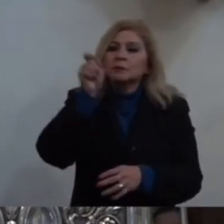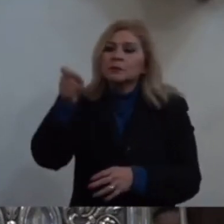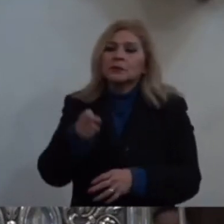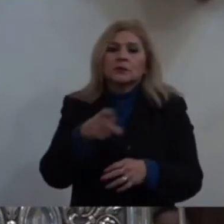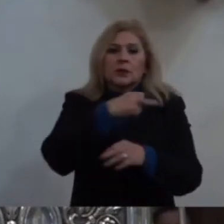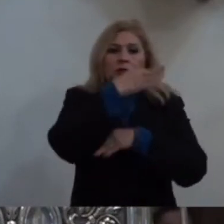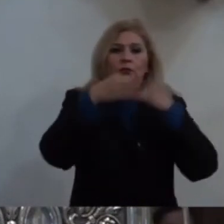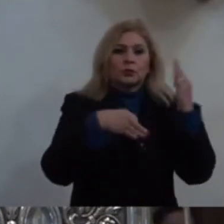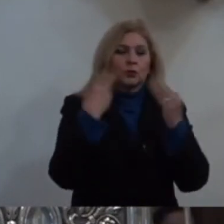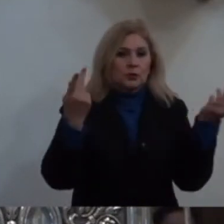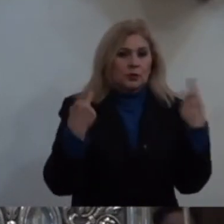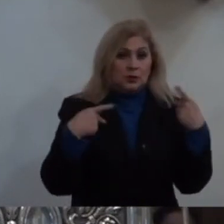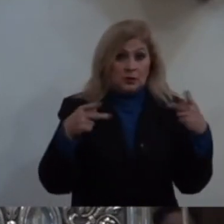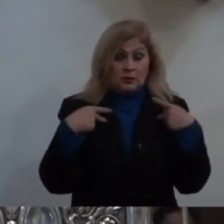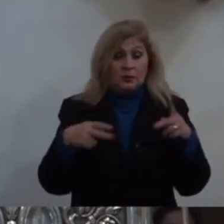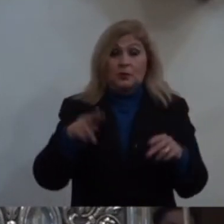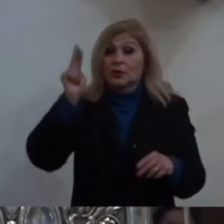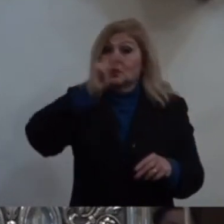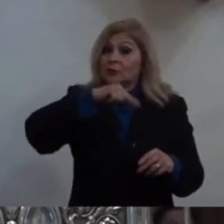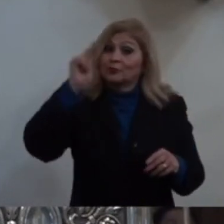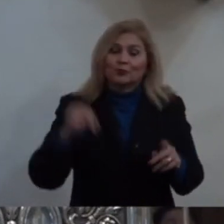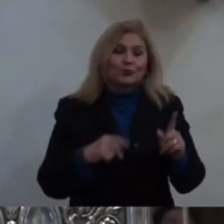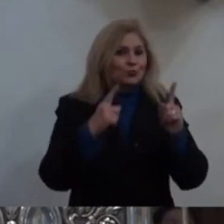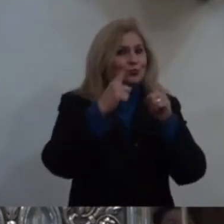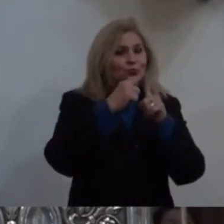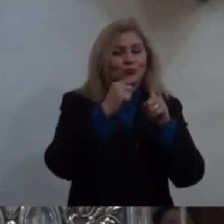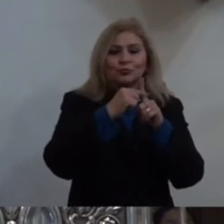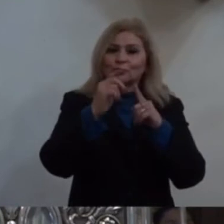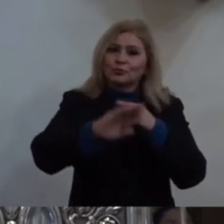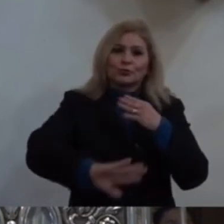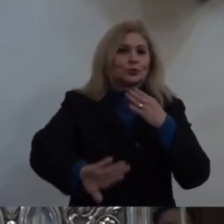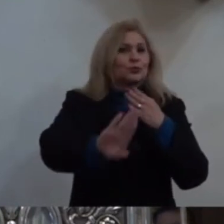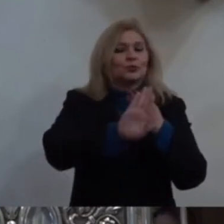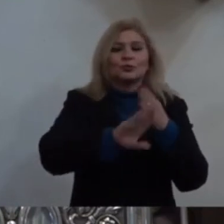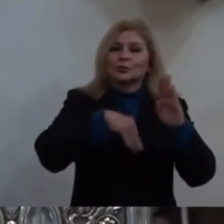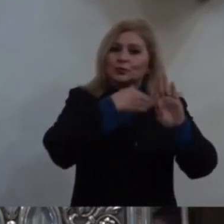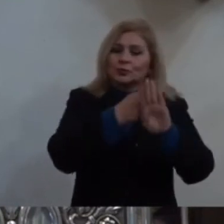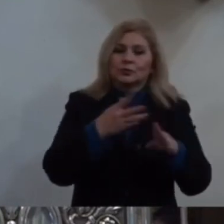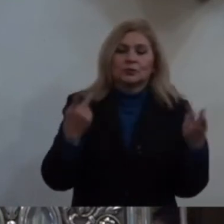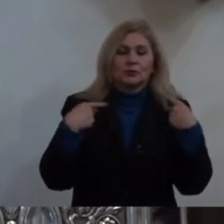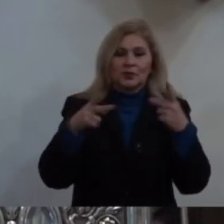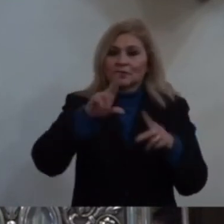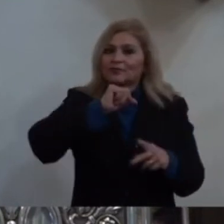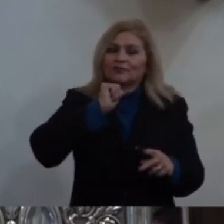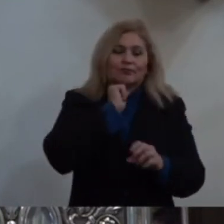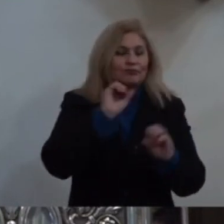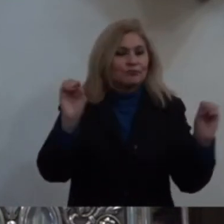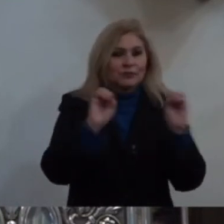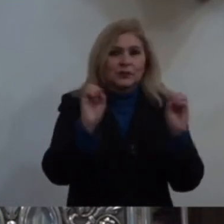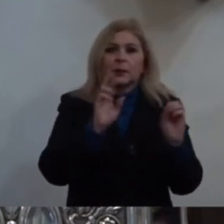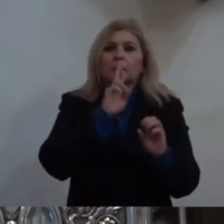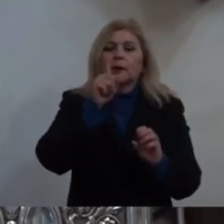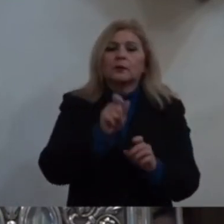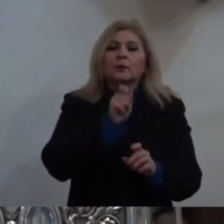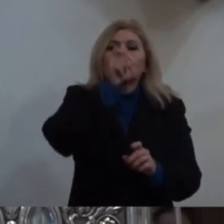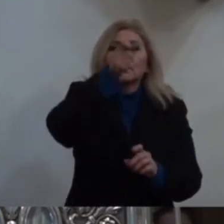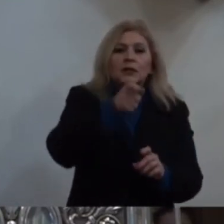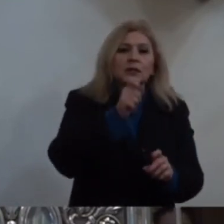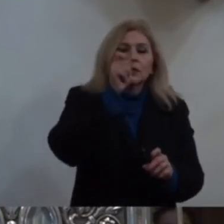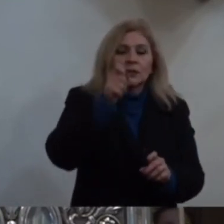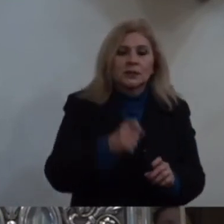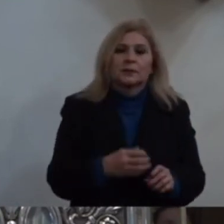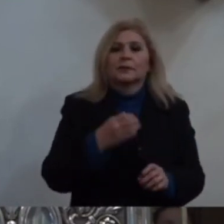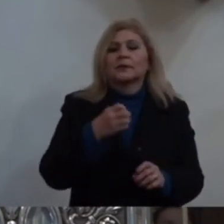María En su Advocación De la Candelaria Para que Ella Ruegue por